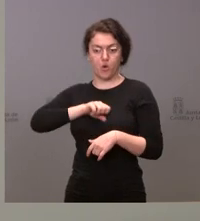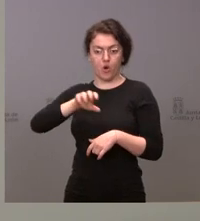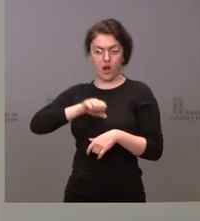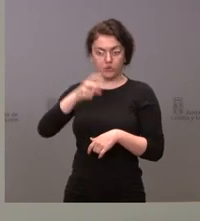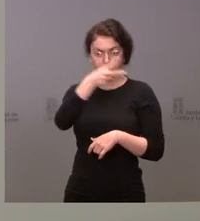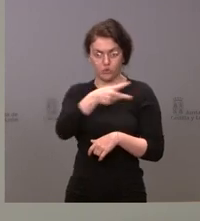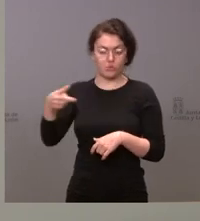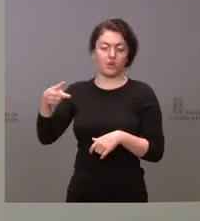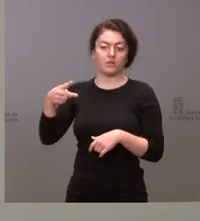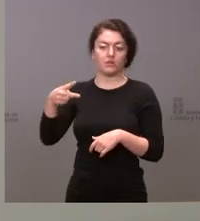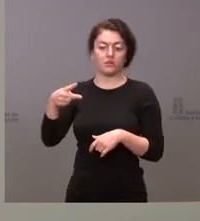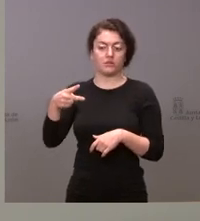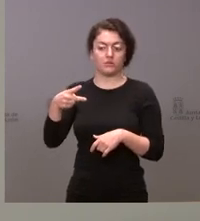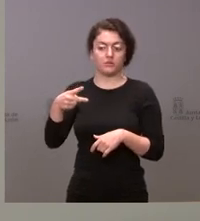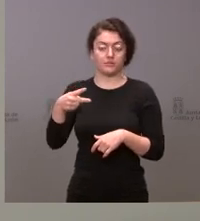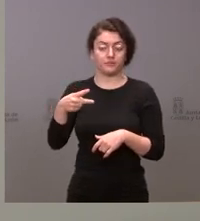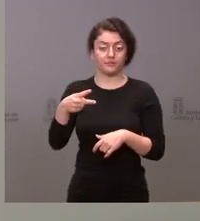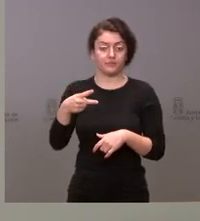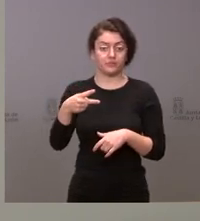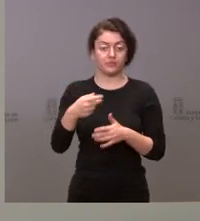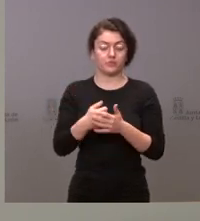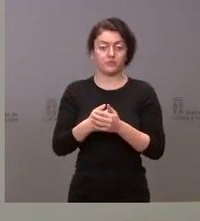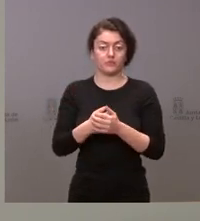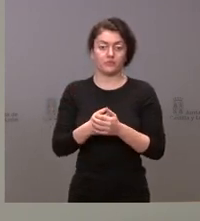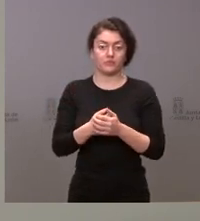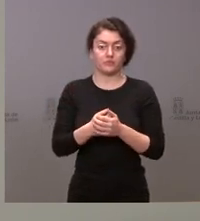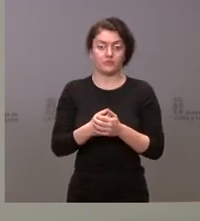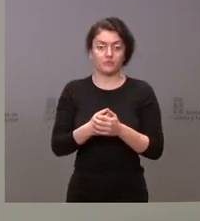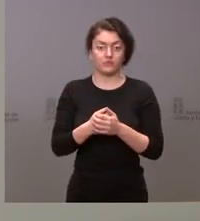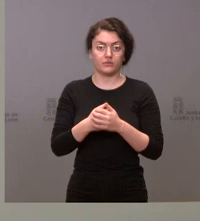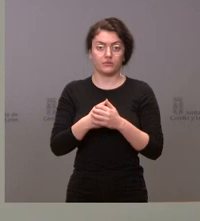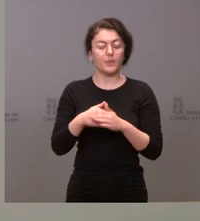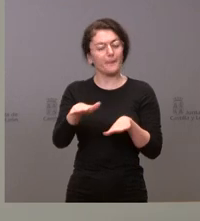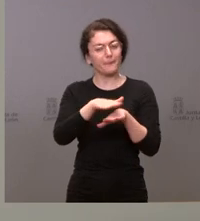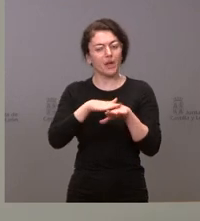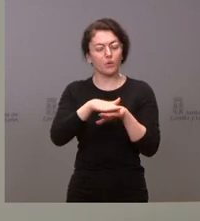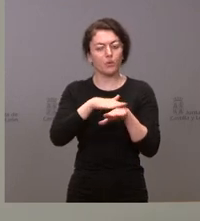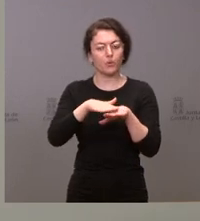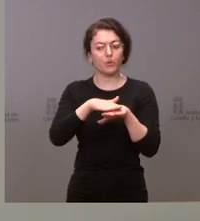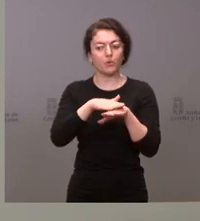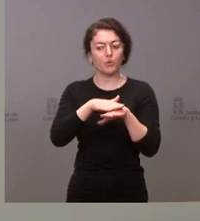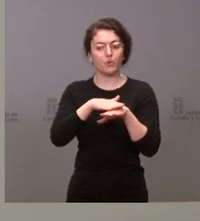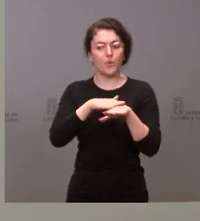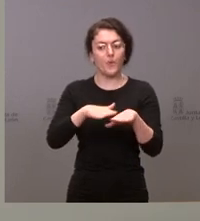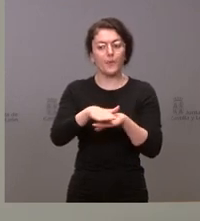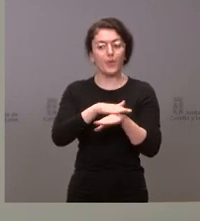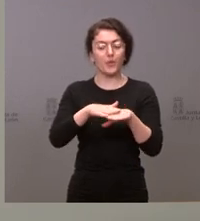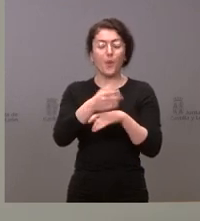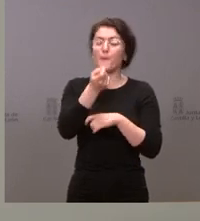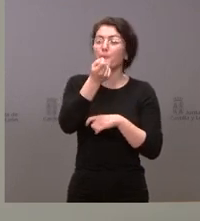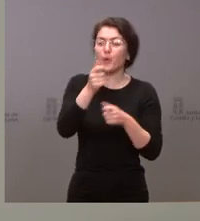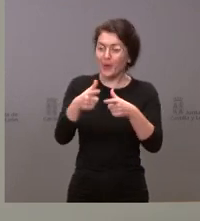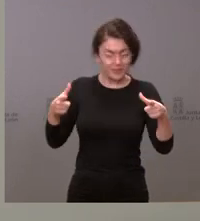sobre 100.000 habitantes en relación con los… Perdón, un ligero decremento